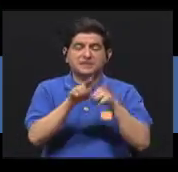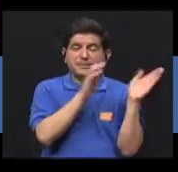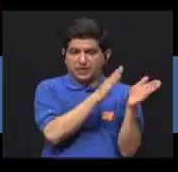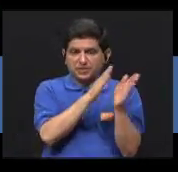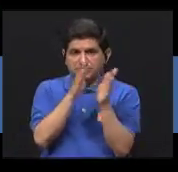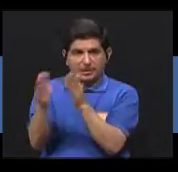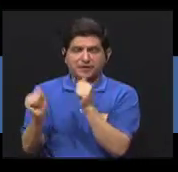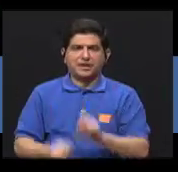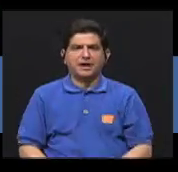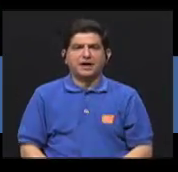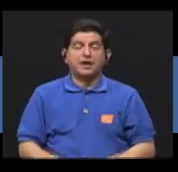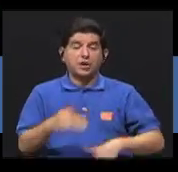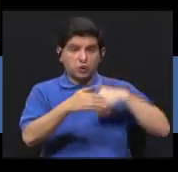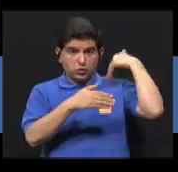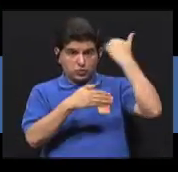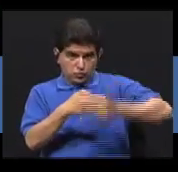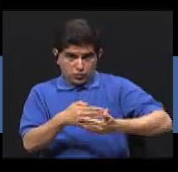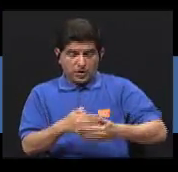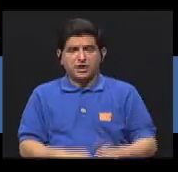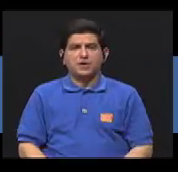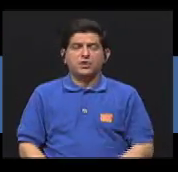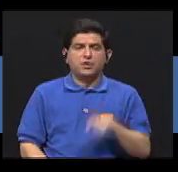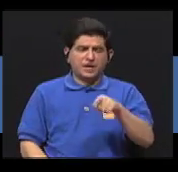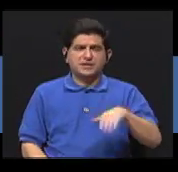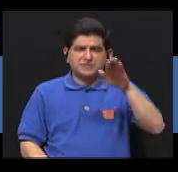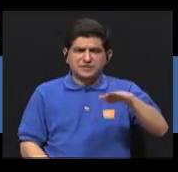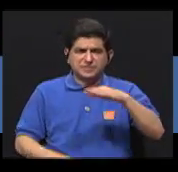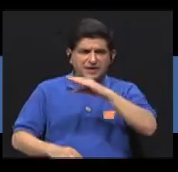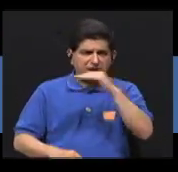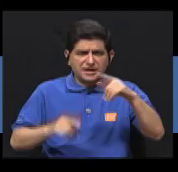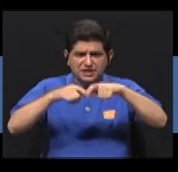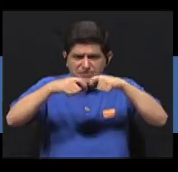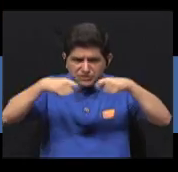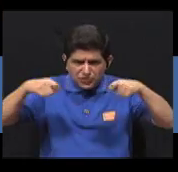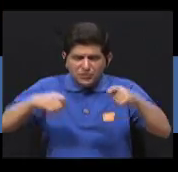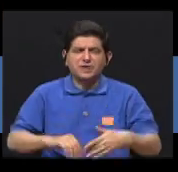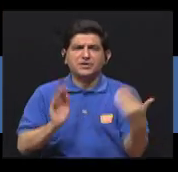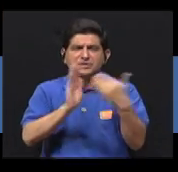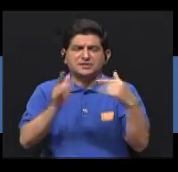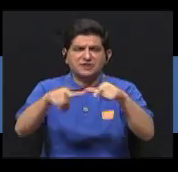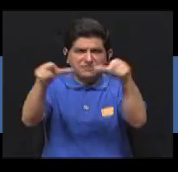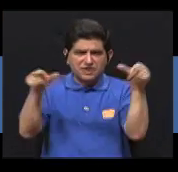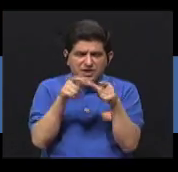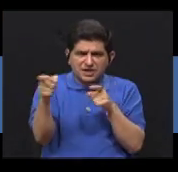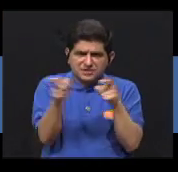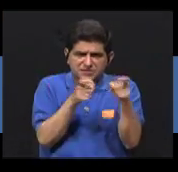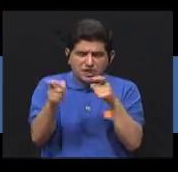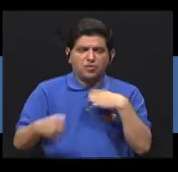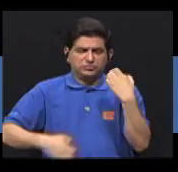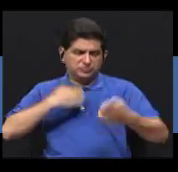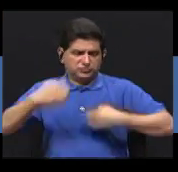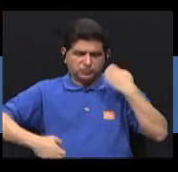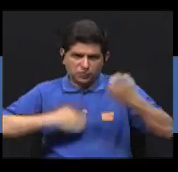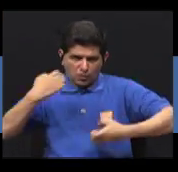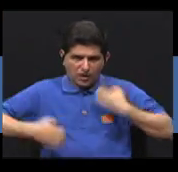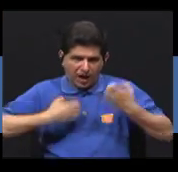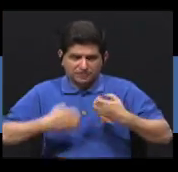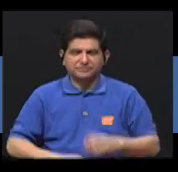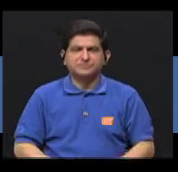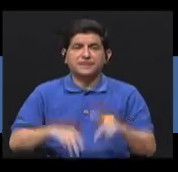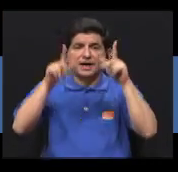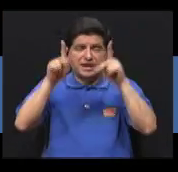y hacer planes. Posteriormente, las placas y ovillos invaden la zona donde se regulan las emociones.